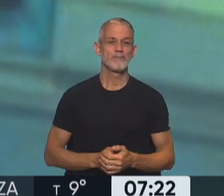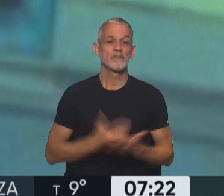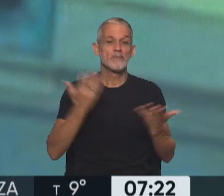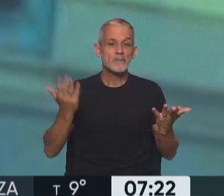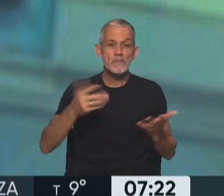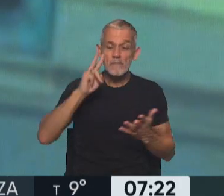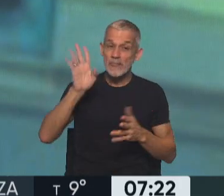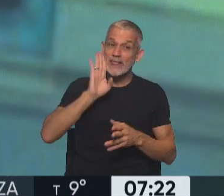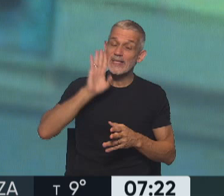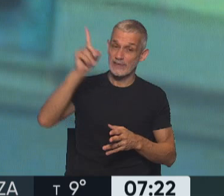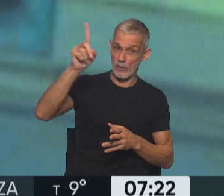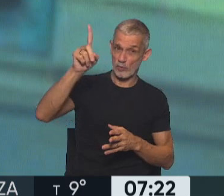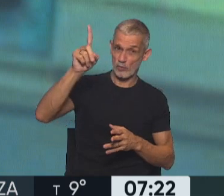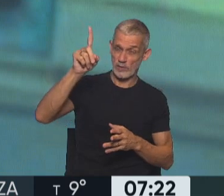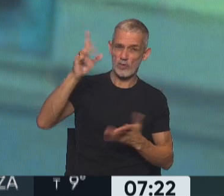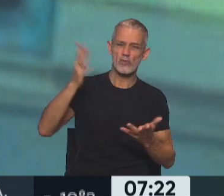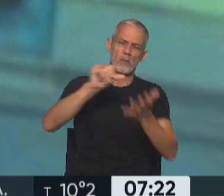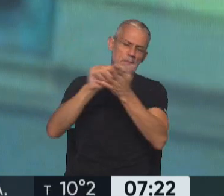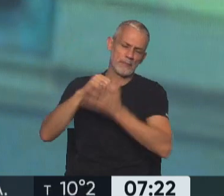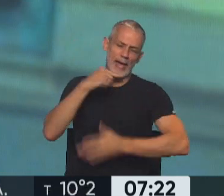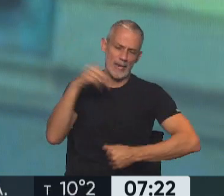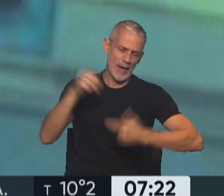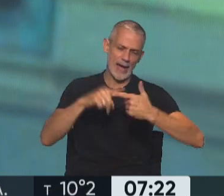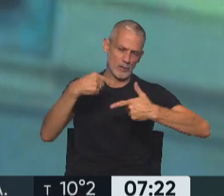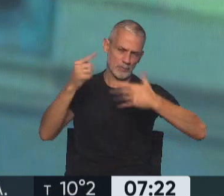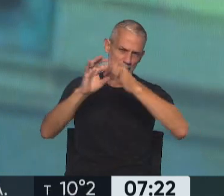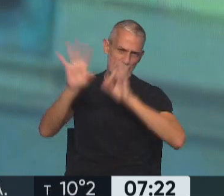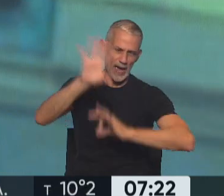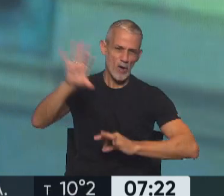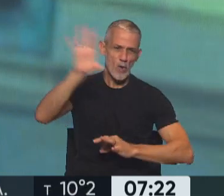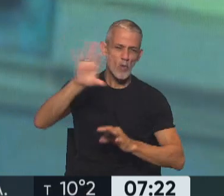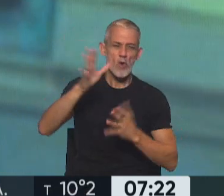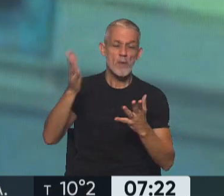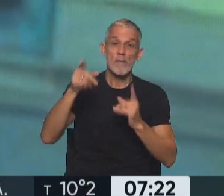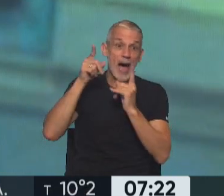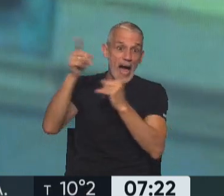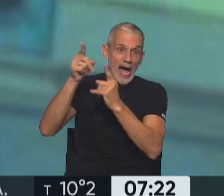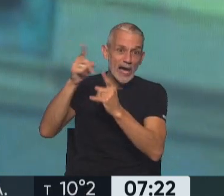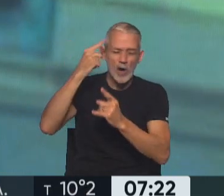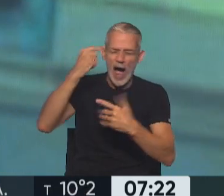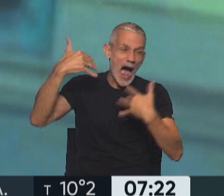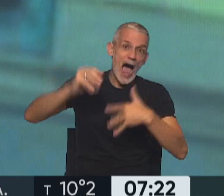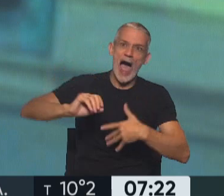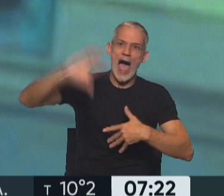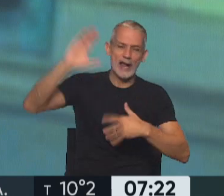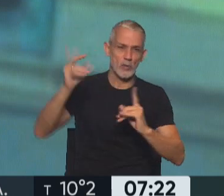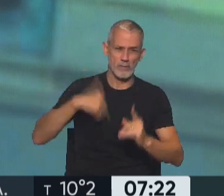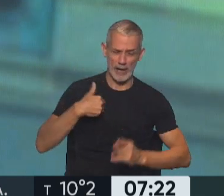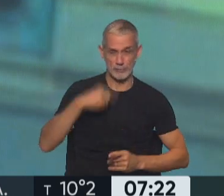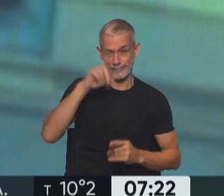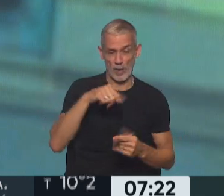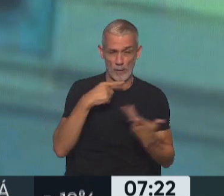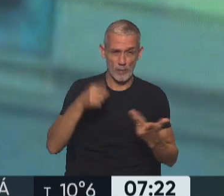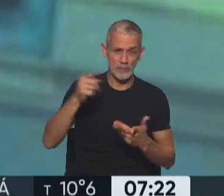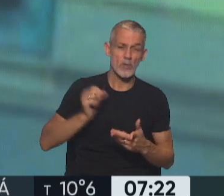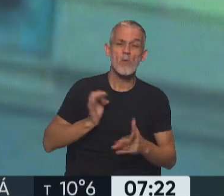Veíamos que Estados Unidos ha tenido, otros países como Alemania, europeos, han tenido un índice que para ellos es altísimo, para nosotros es mensual, para ellos